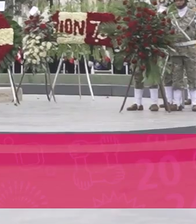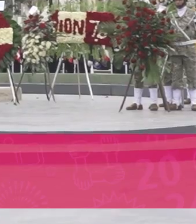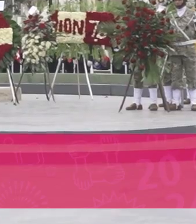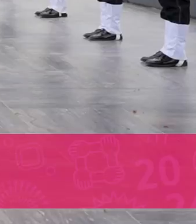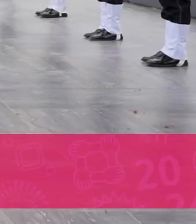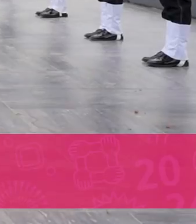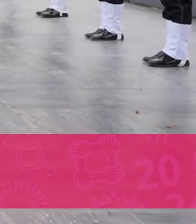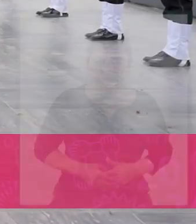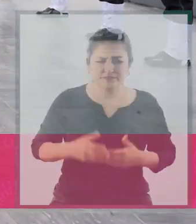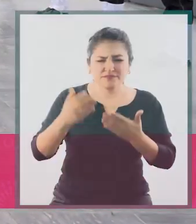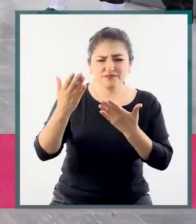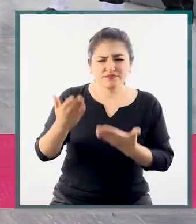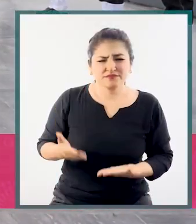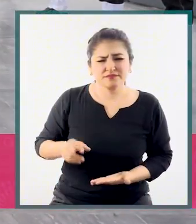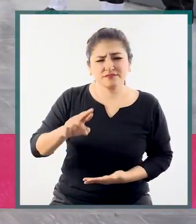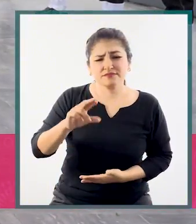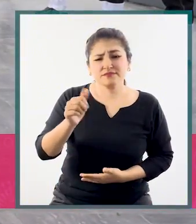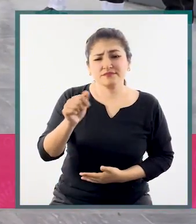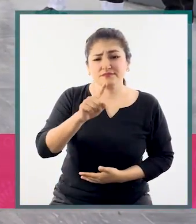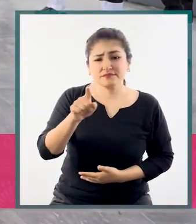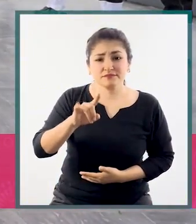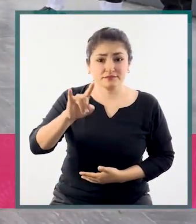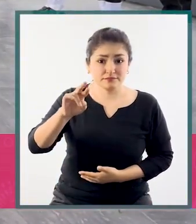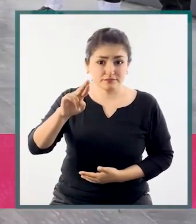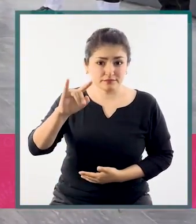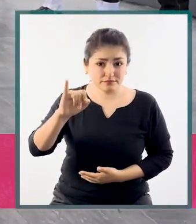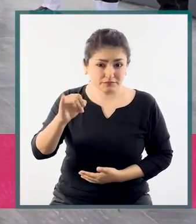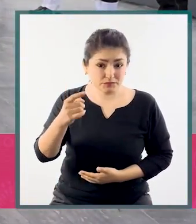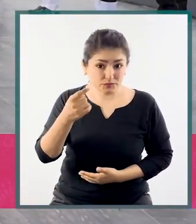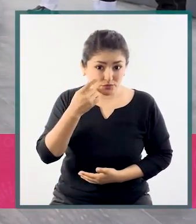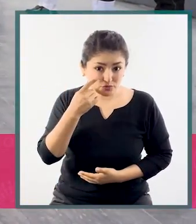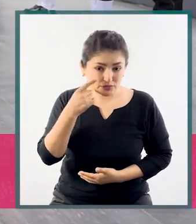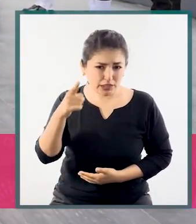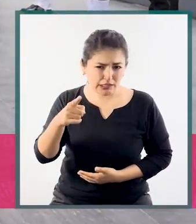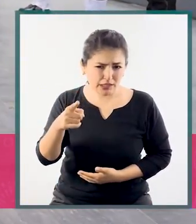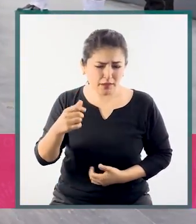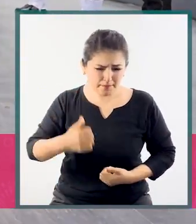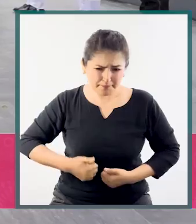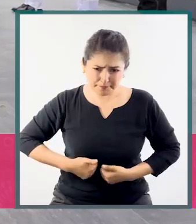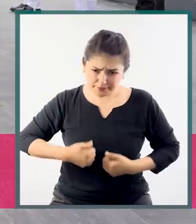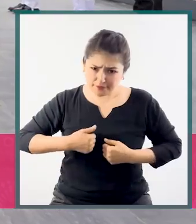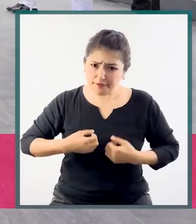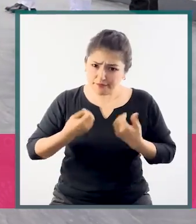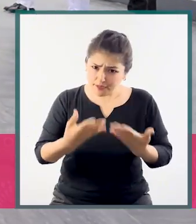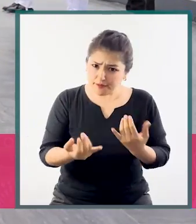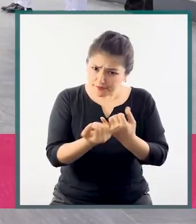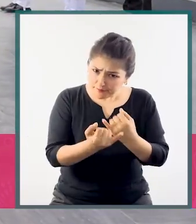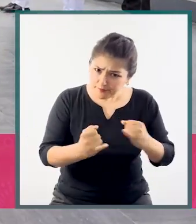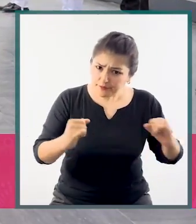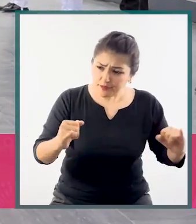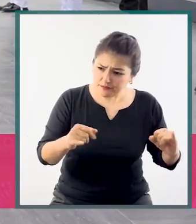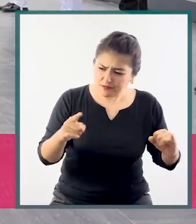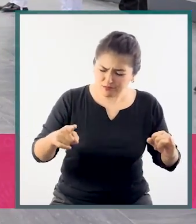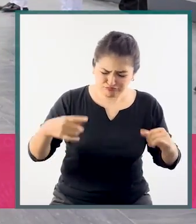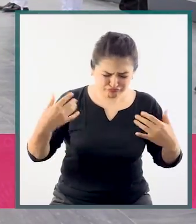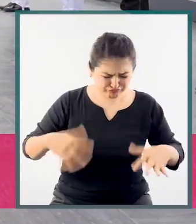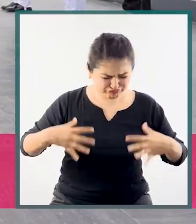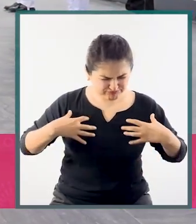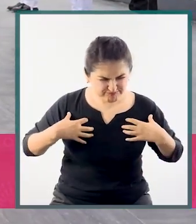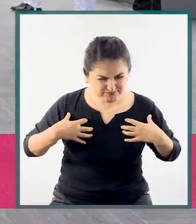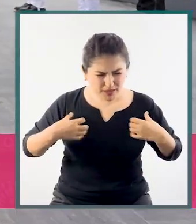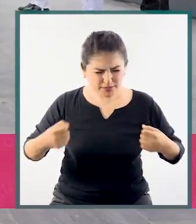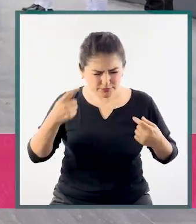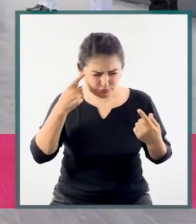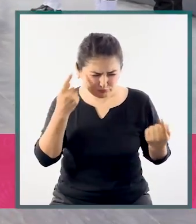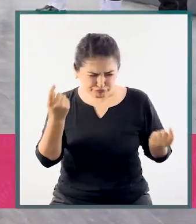¿Qué es José Andrés Razuri? Pocos hablan sobre este héroe de nuestra independencia. Muchos no saben que gracias a su valentía y pericia